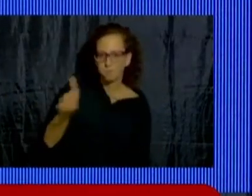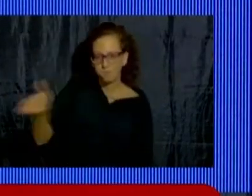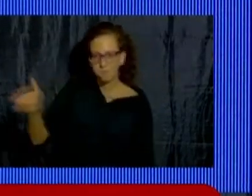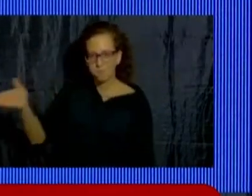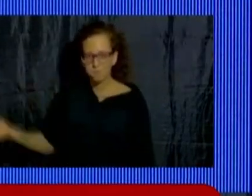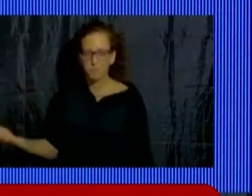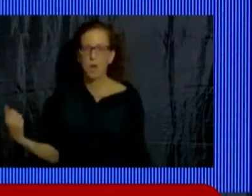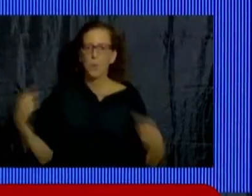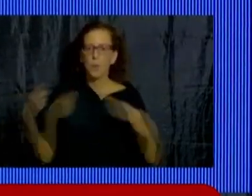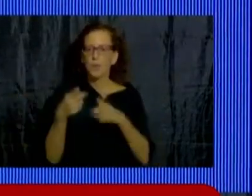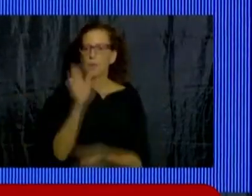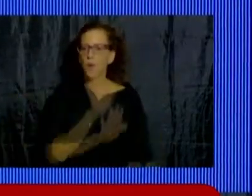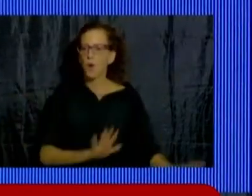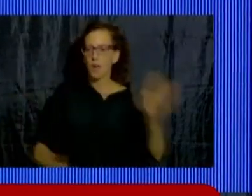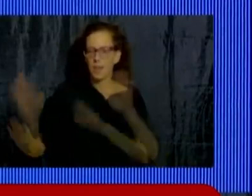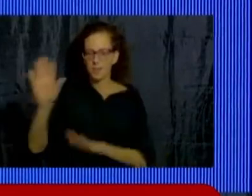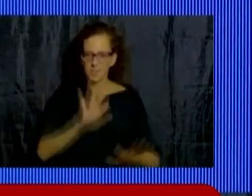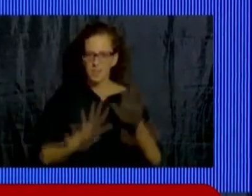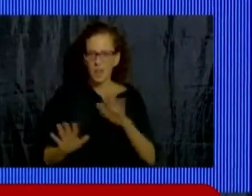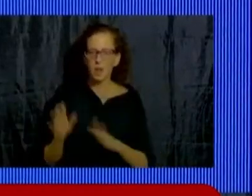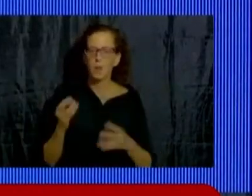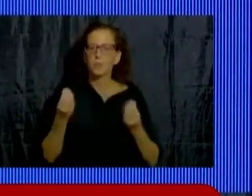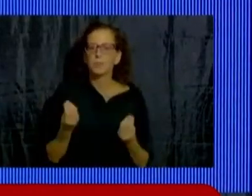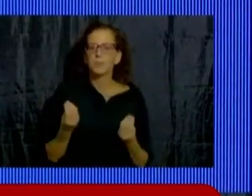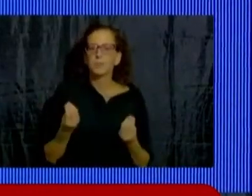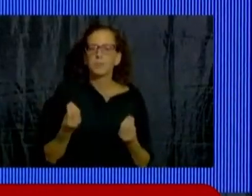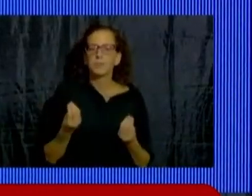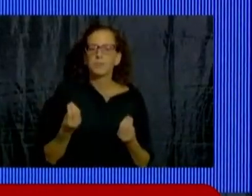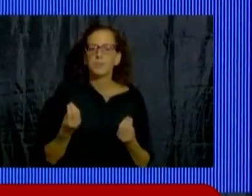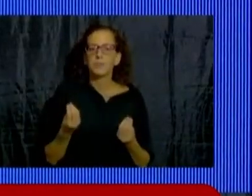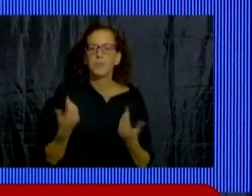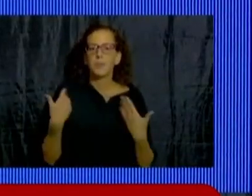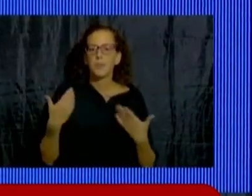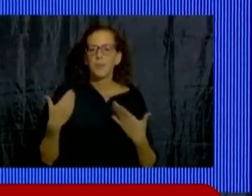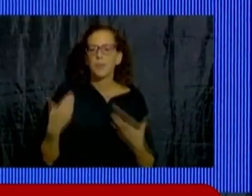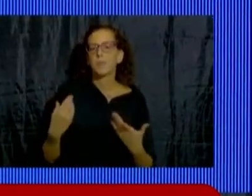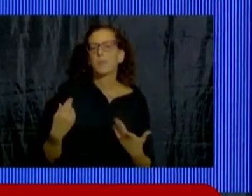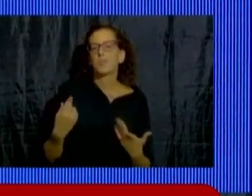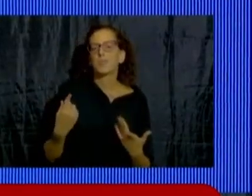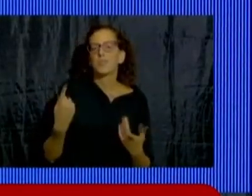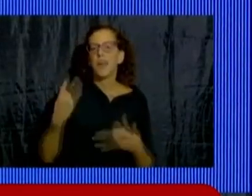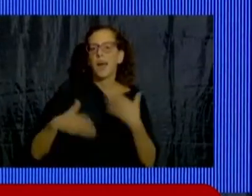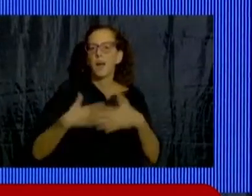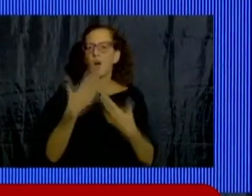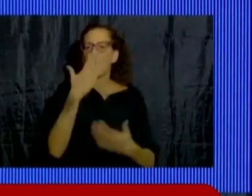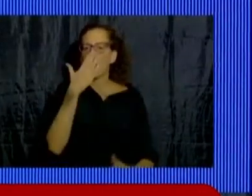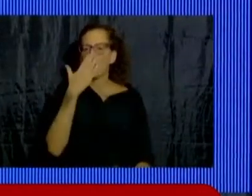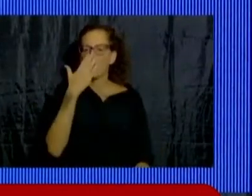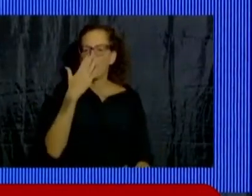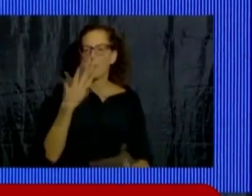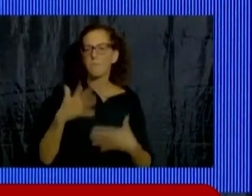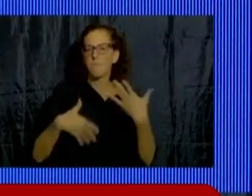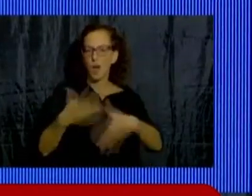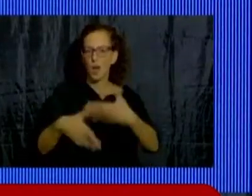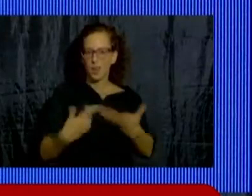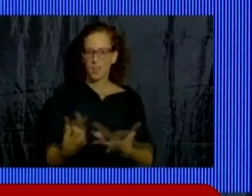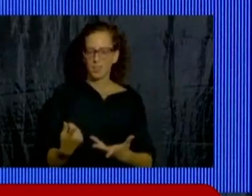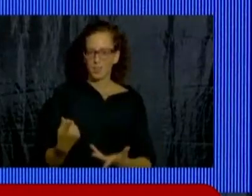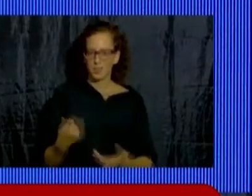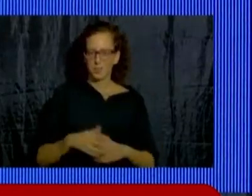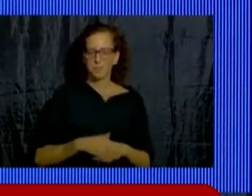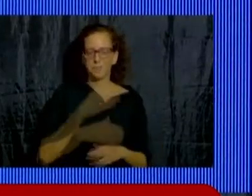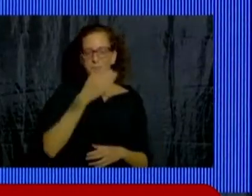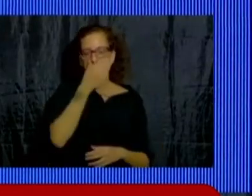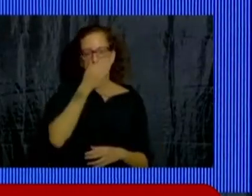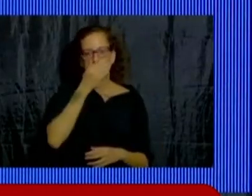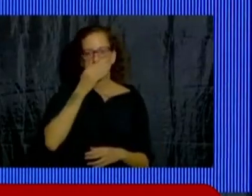así es que fueron creándose clusters que llevan acelerando a Córdoba hacia el progreso y proyectándolo hacia el mundo. Pudimos lograr